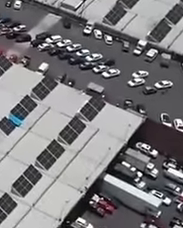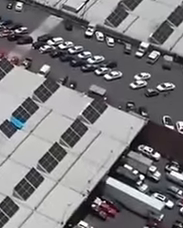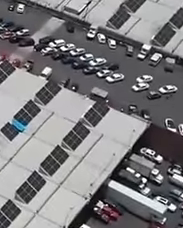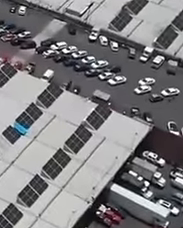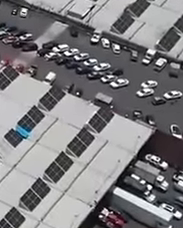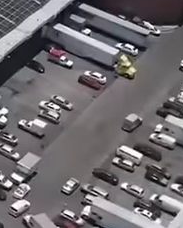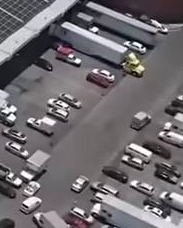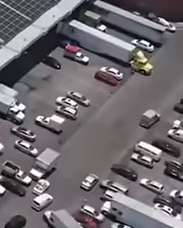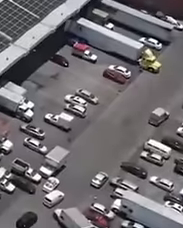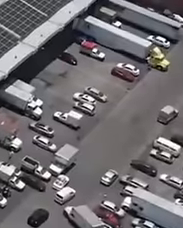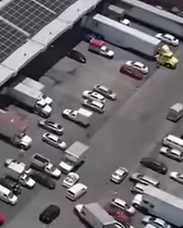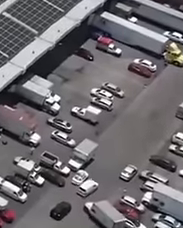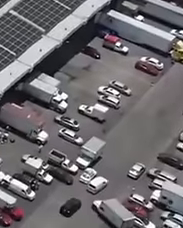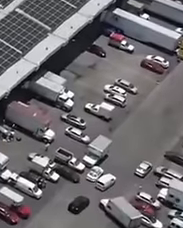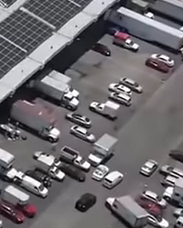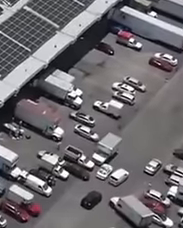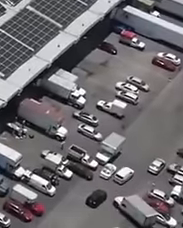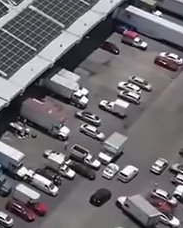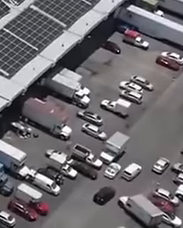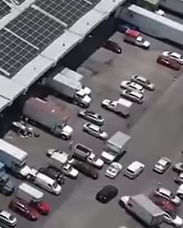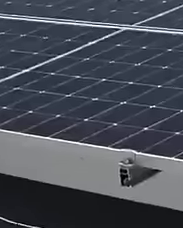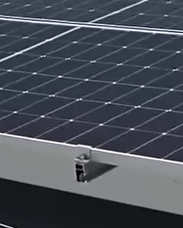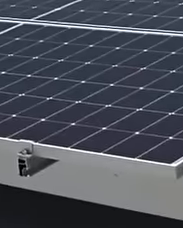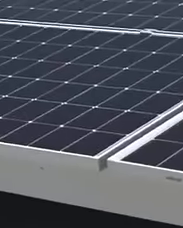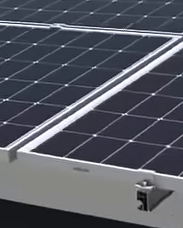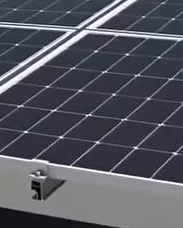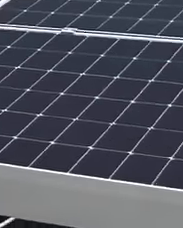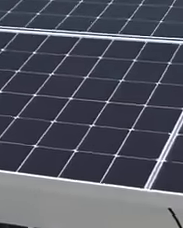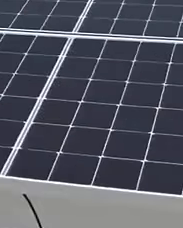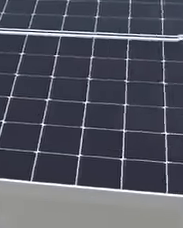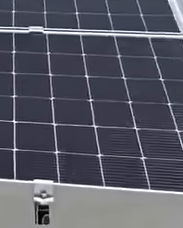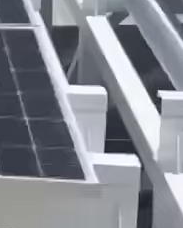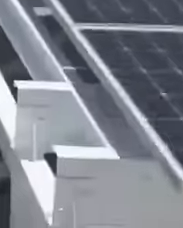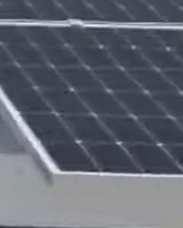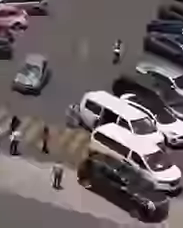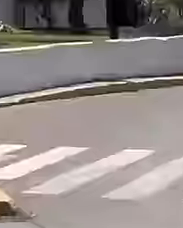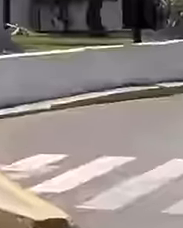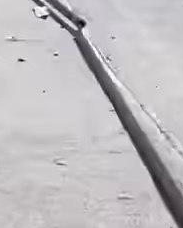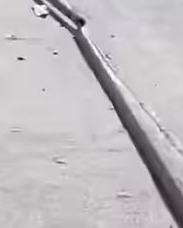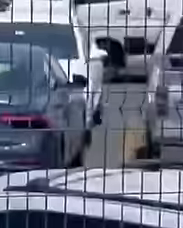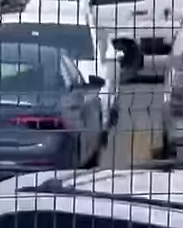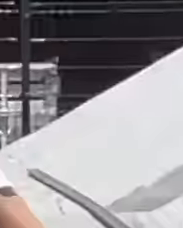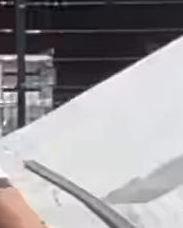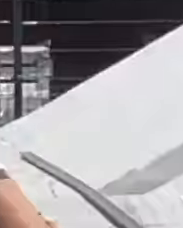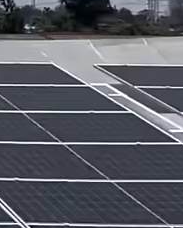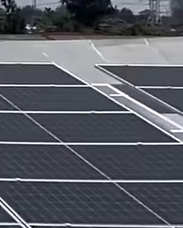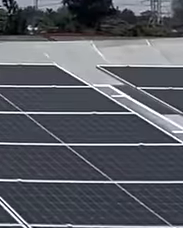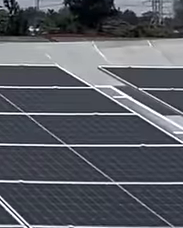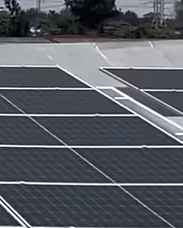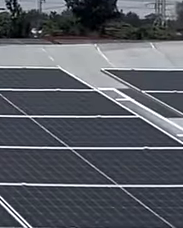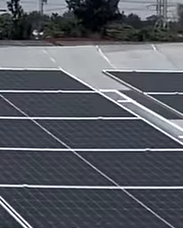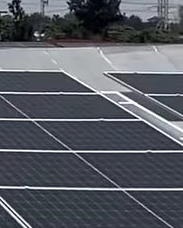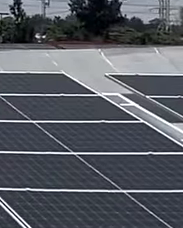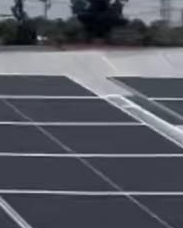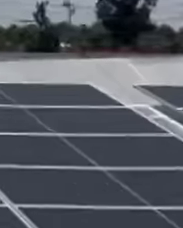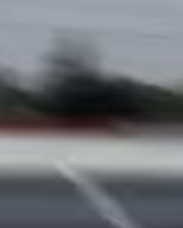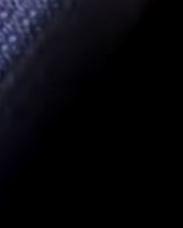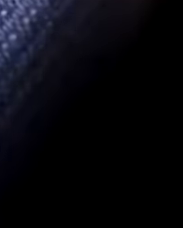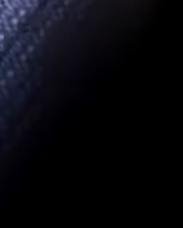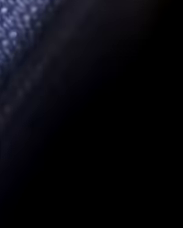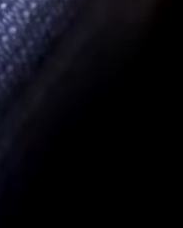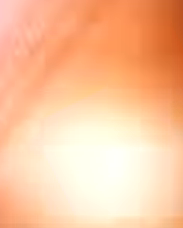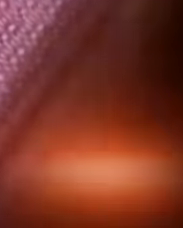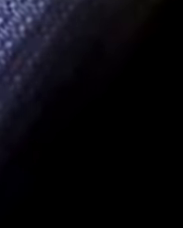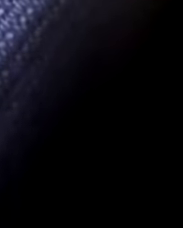Abasto, gracias a una iniciativa impulsada por la ex jefa de gobierno, Claudia Shemba. El